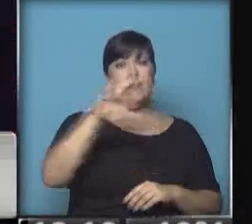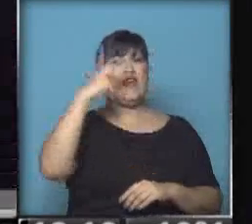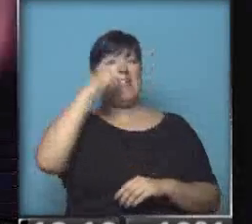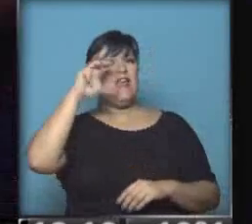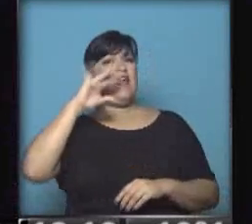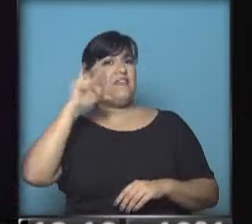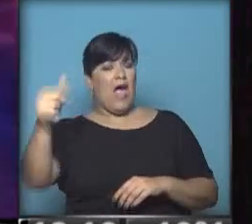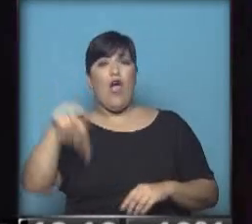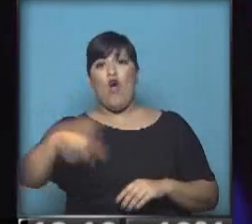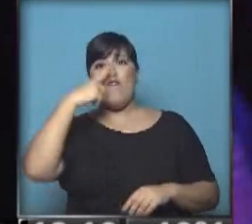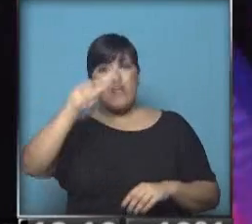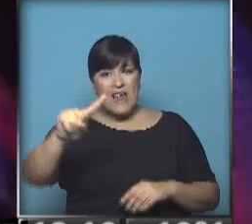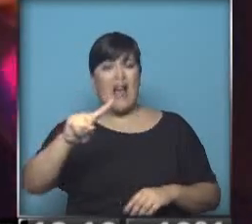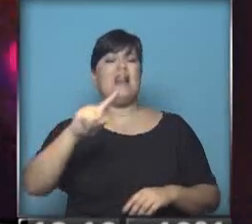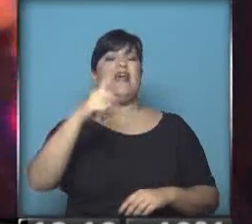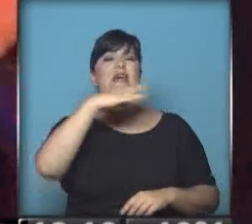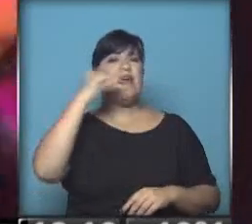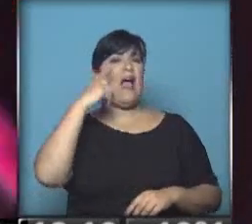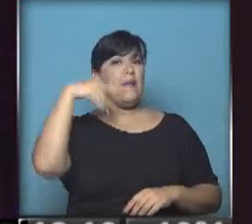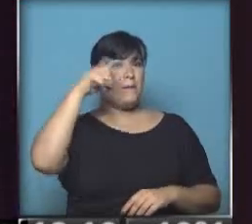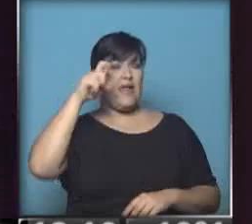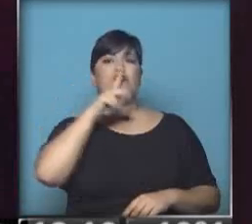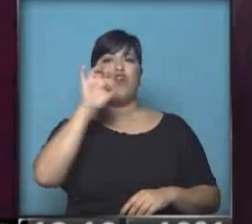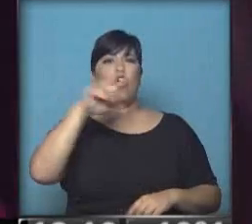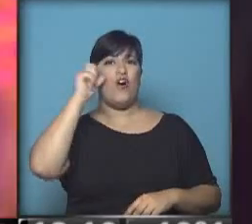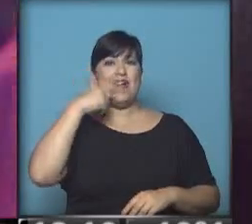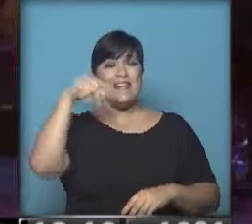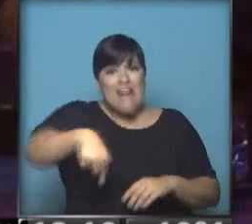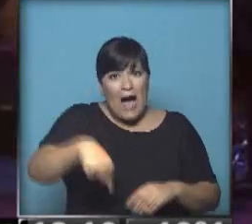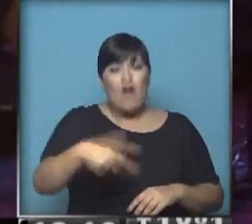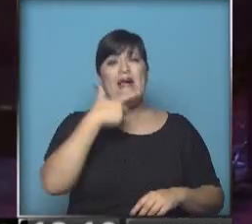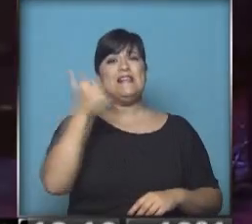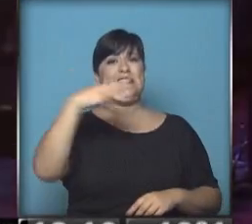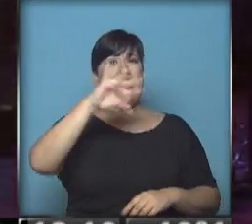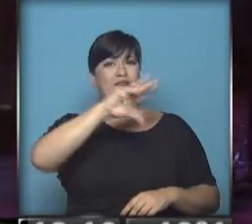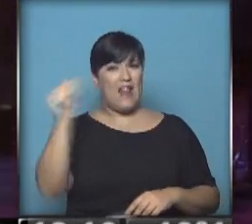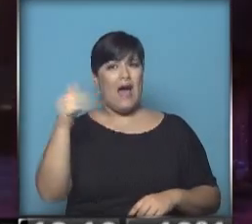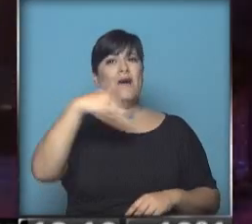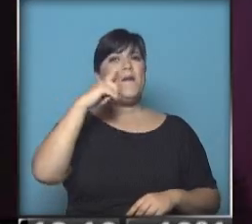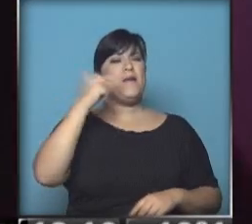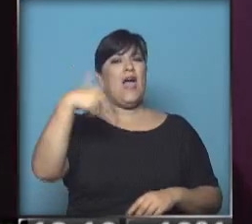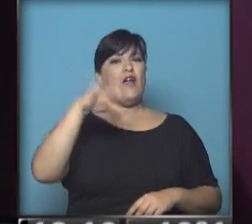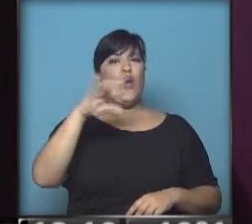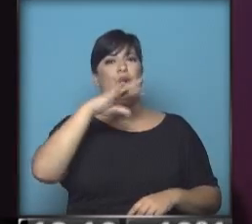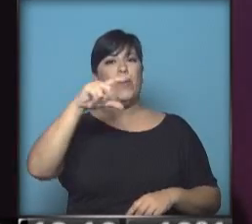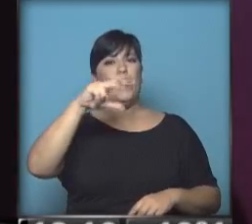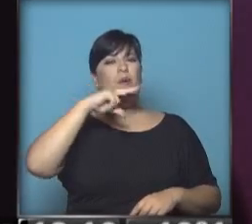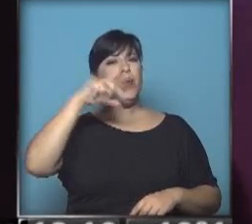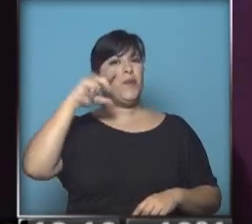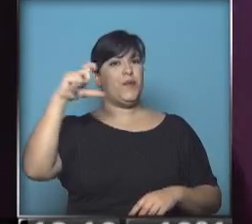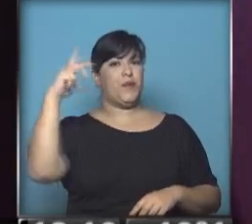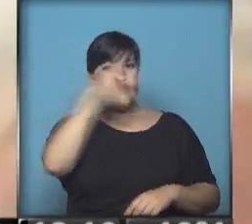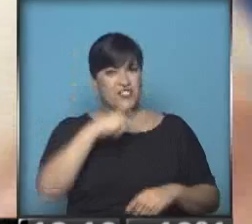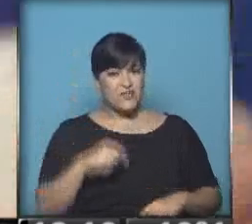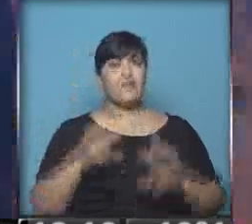Jaime Torres. Pero nos vamos, porque ya está Sandra Mianovic y eso habla del 14º Encuentro Internacional de Orquestas Juveniles, que